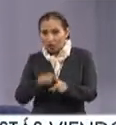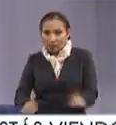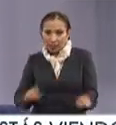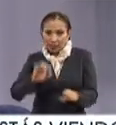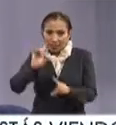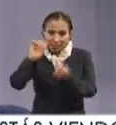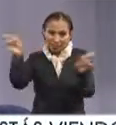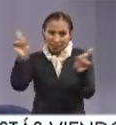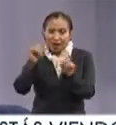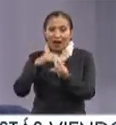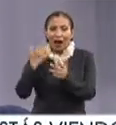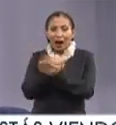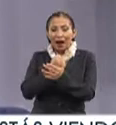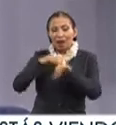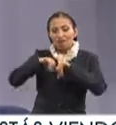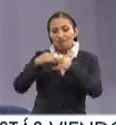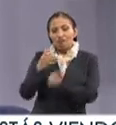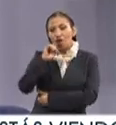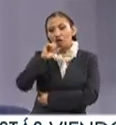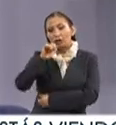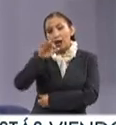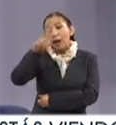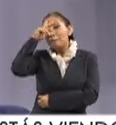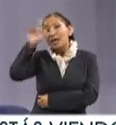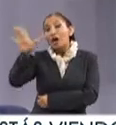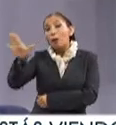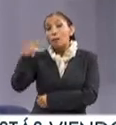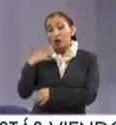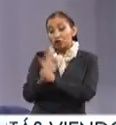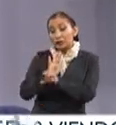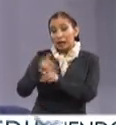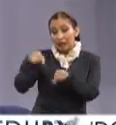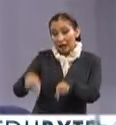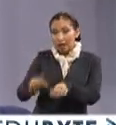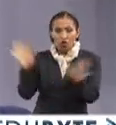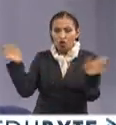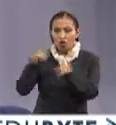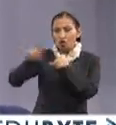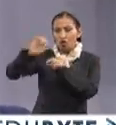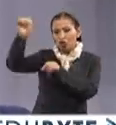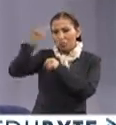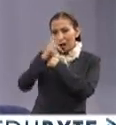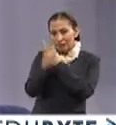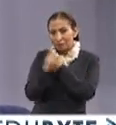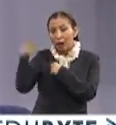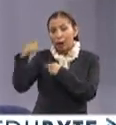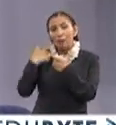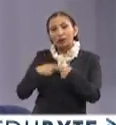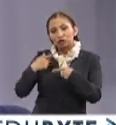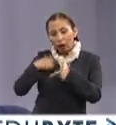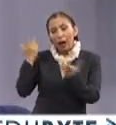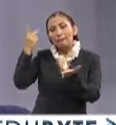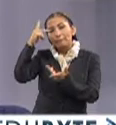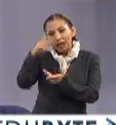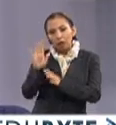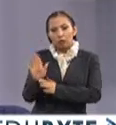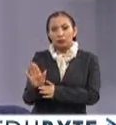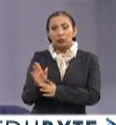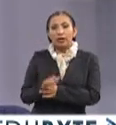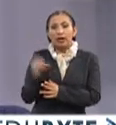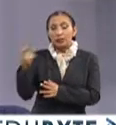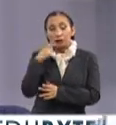tema. Los que han ganado los Óscares son mexicanos, pero no son películas mexicanas. Pero a eso habla del talento